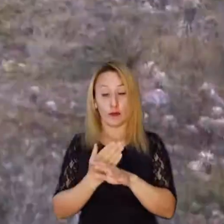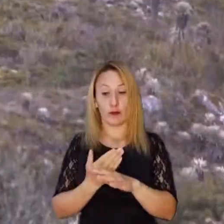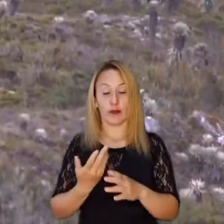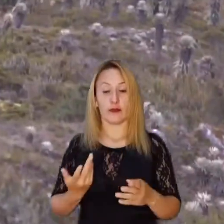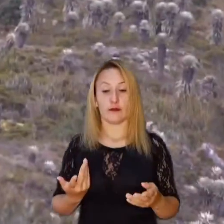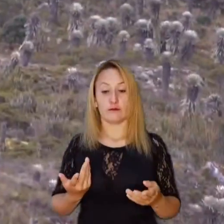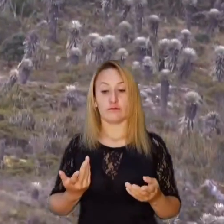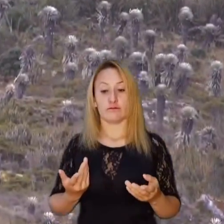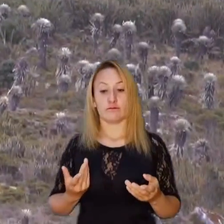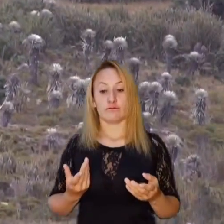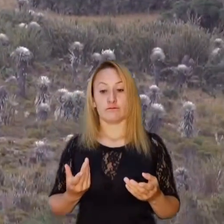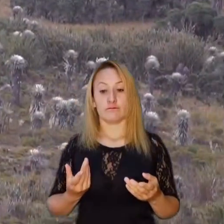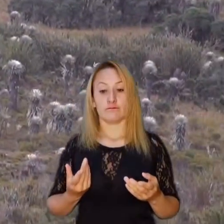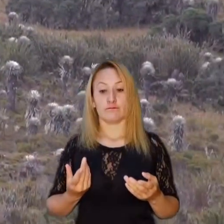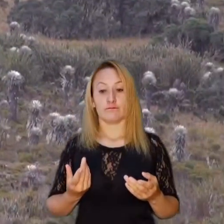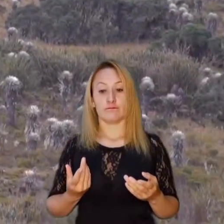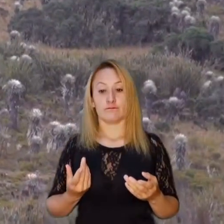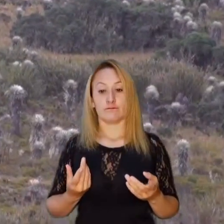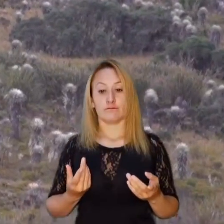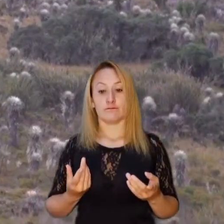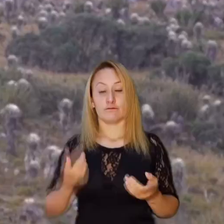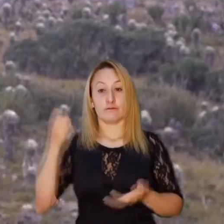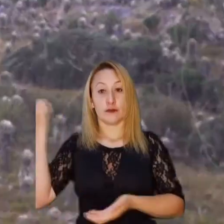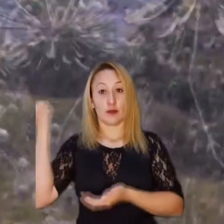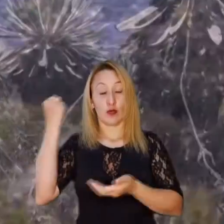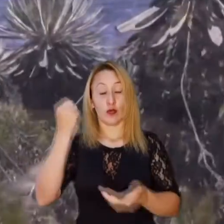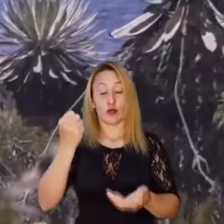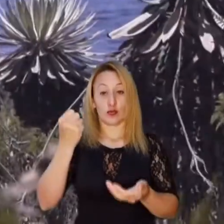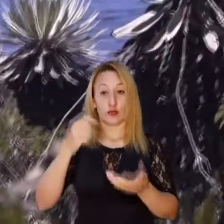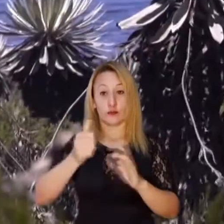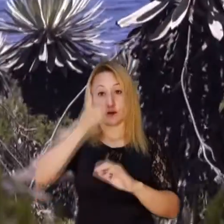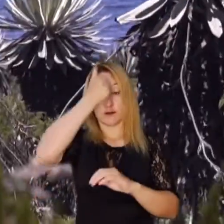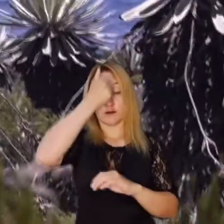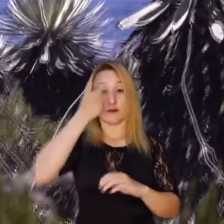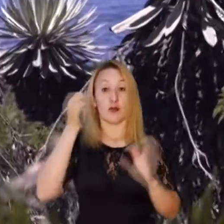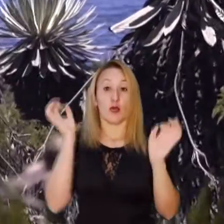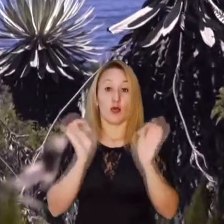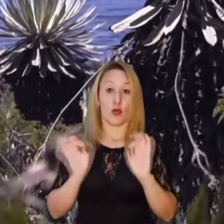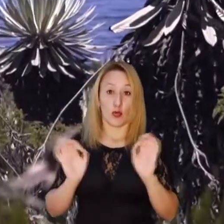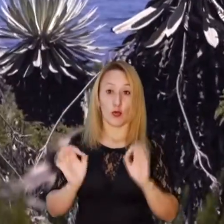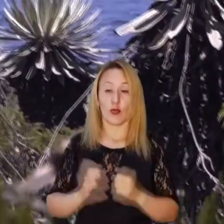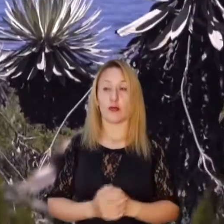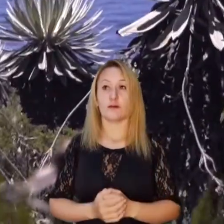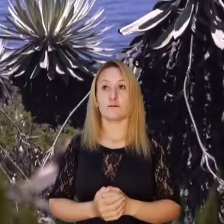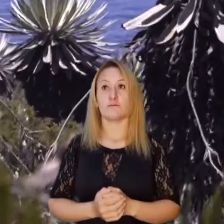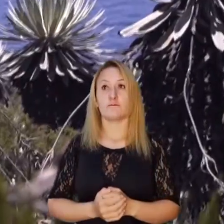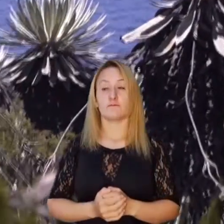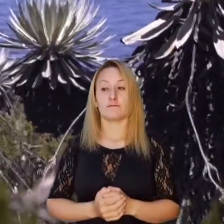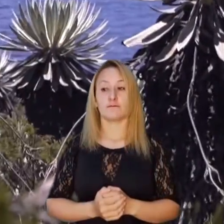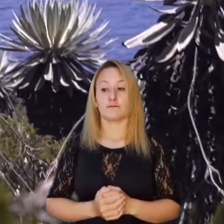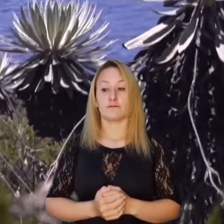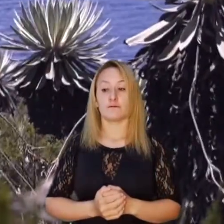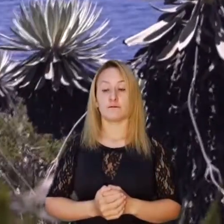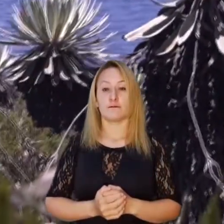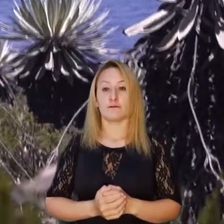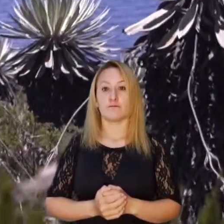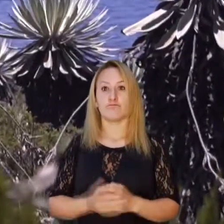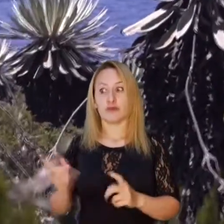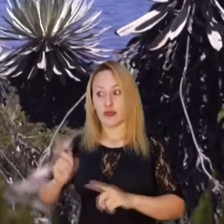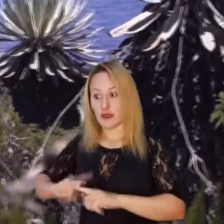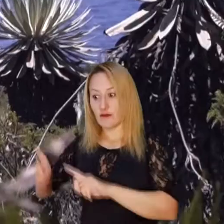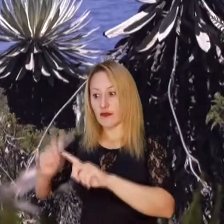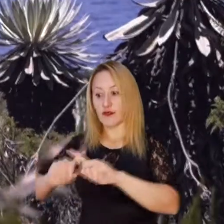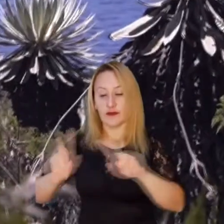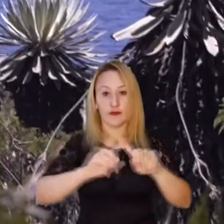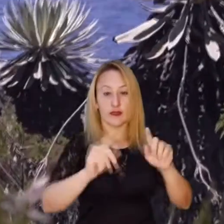problema de la pérdida de recursos fundamentales o de cómo son los